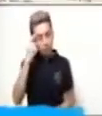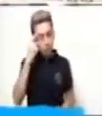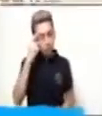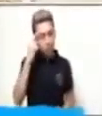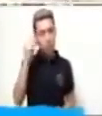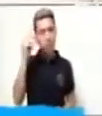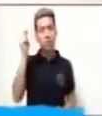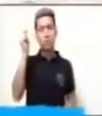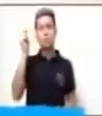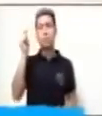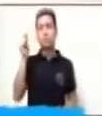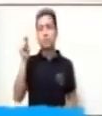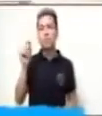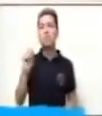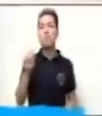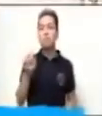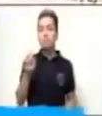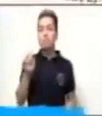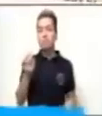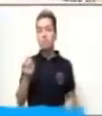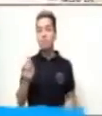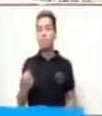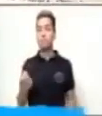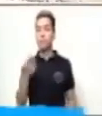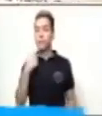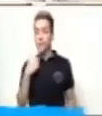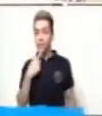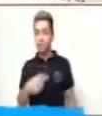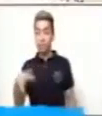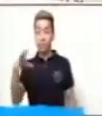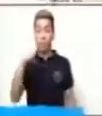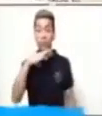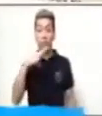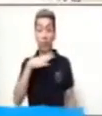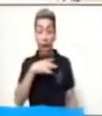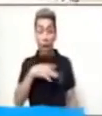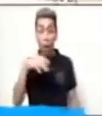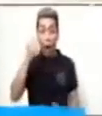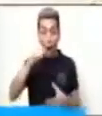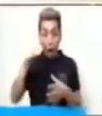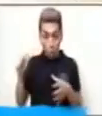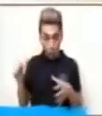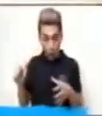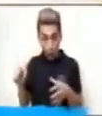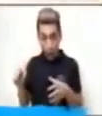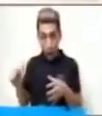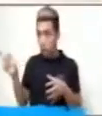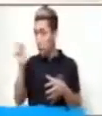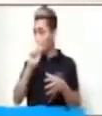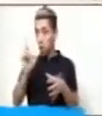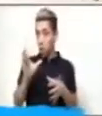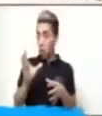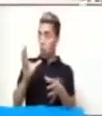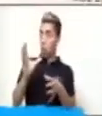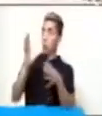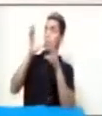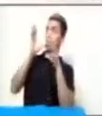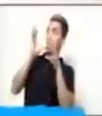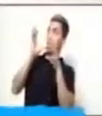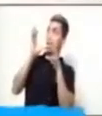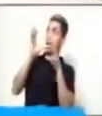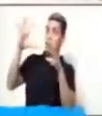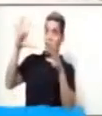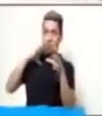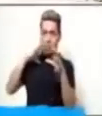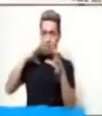acertijo. Tengo agua y no la bebo. Tengo carne y no